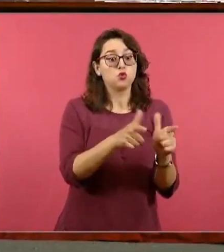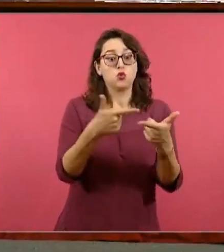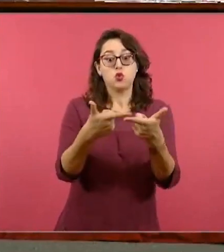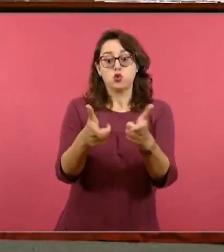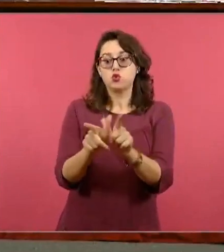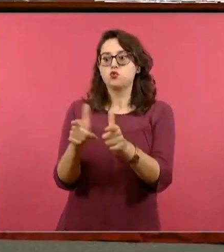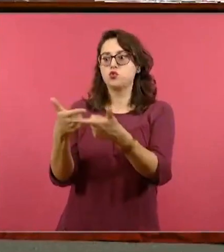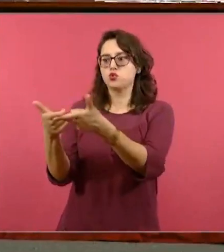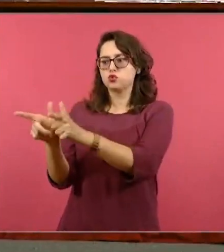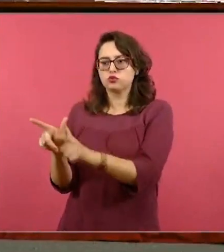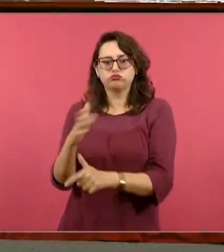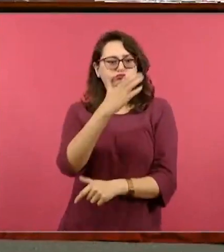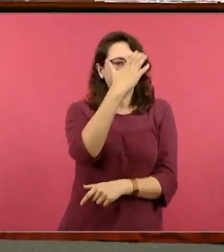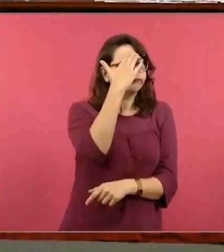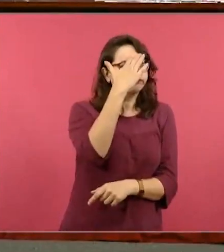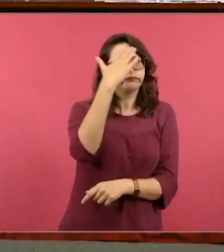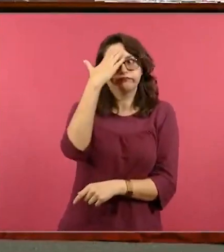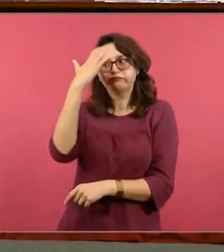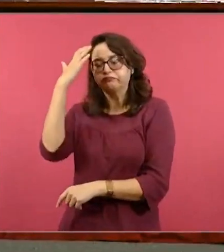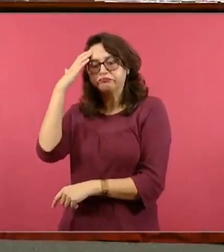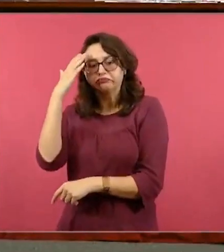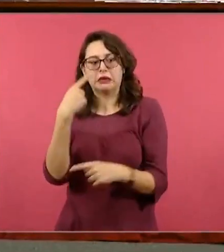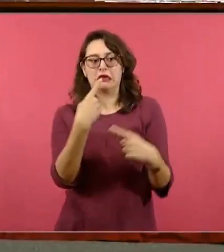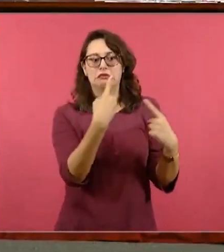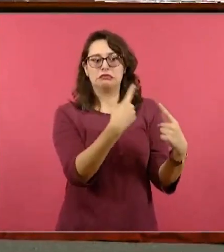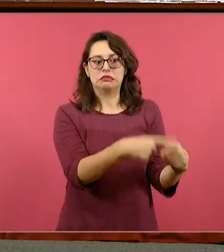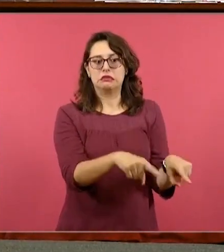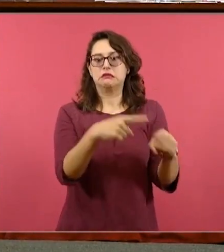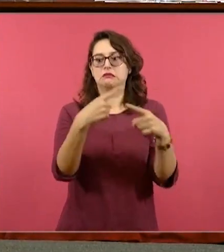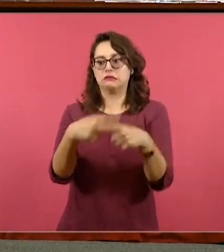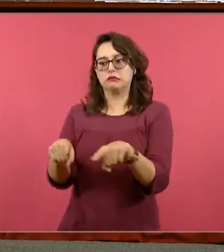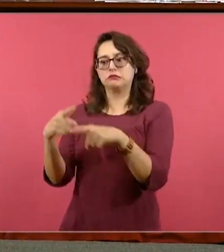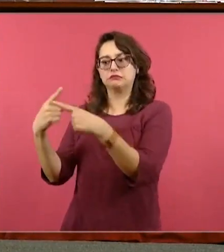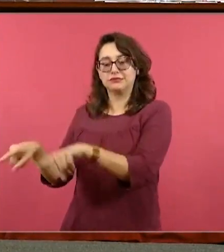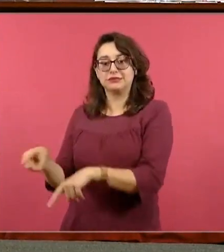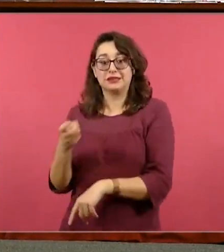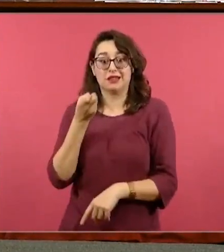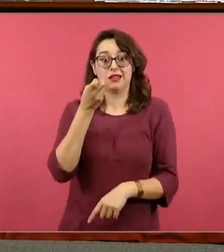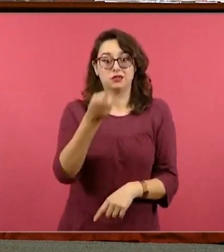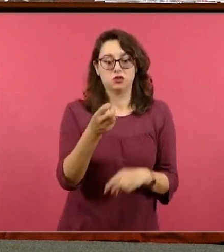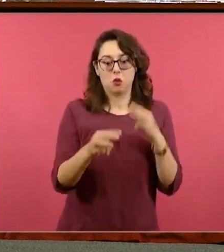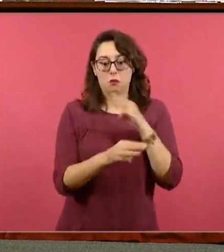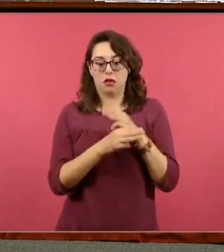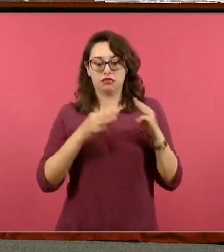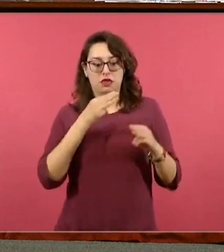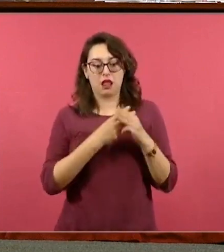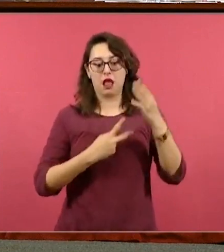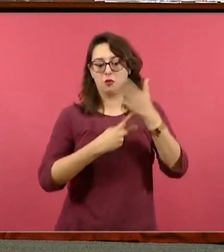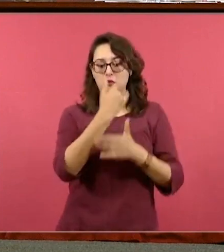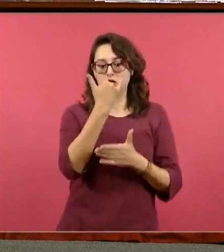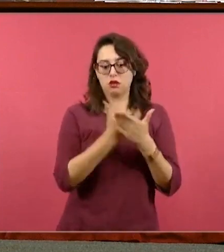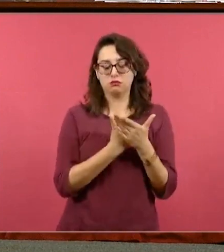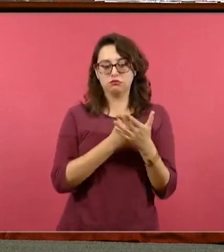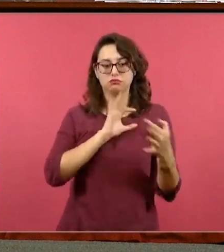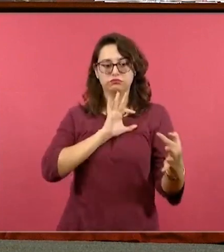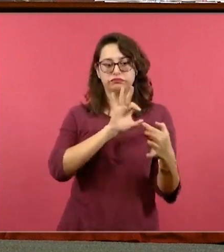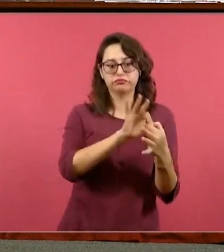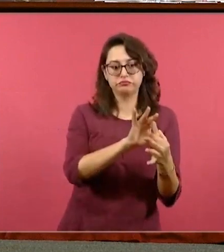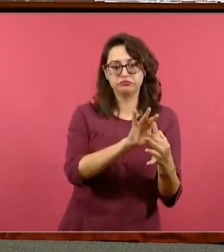volver a decir que solamente son un punto de partida para que nos ayuden a crear otras cosas.